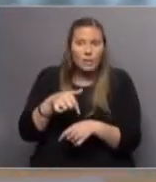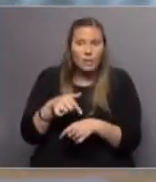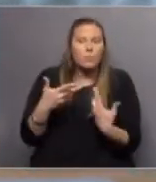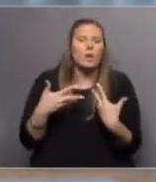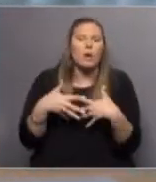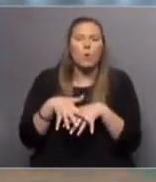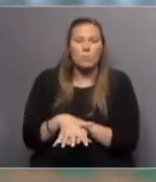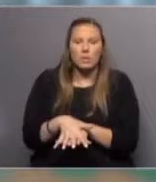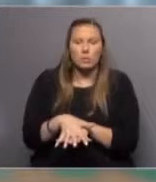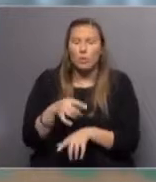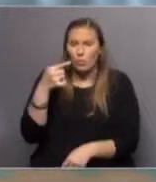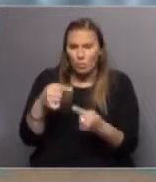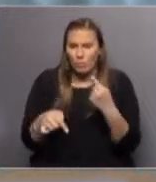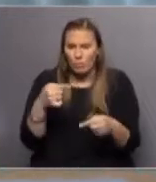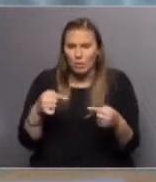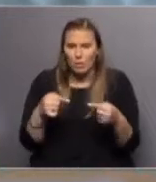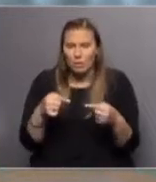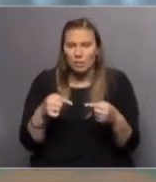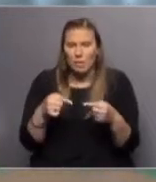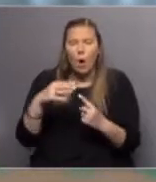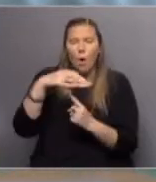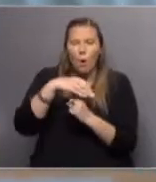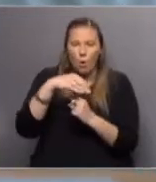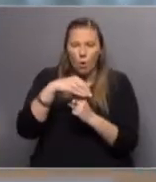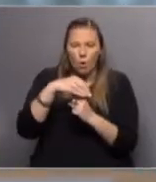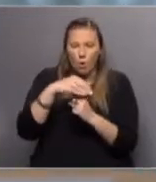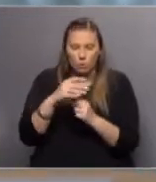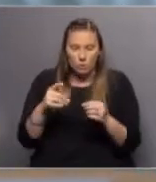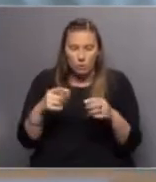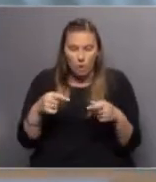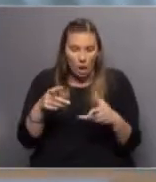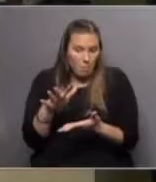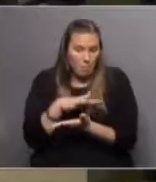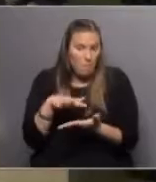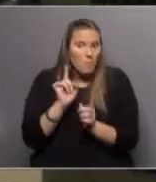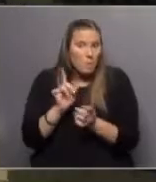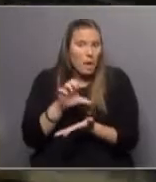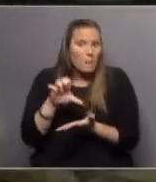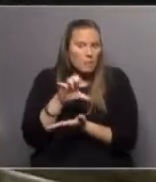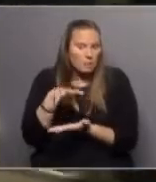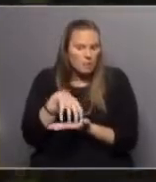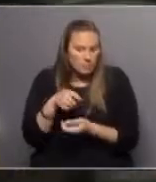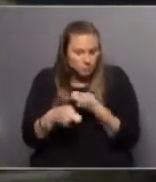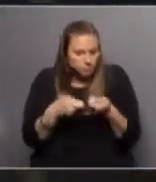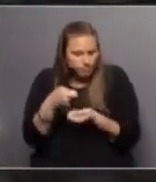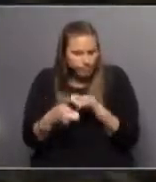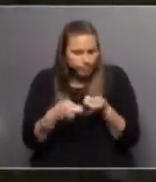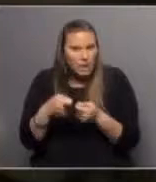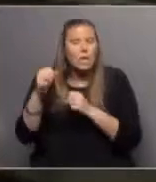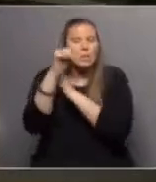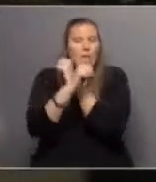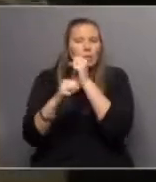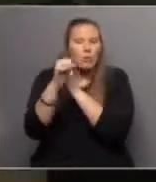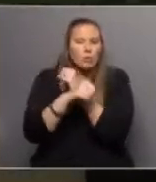combinación de enzimas de distintas variedades de hongos que cultivamos en nuestra planta. Es una tecnología que está